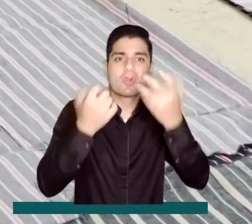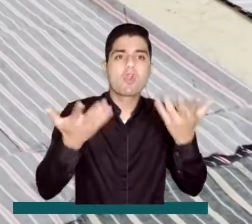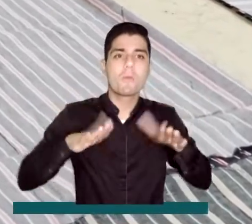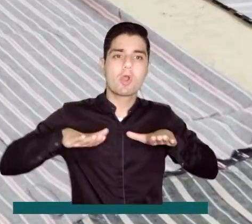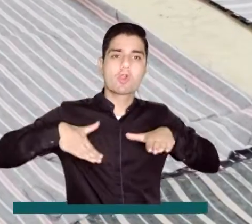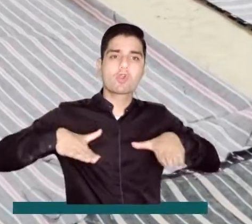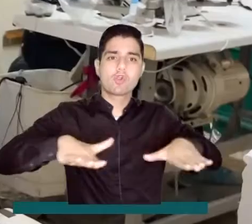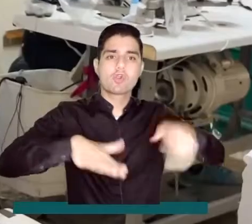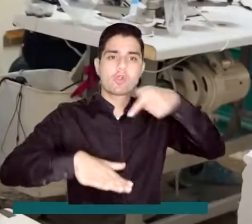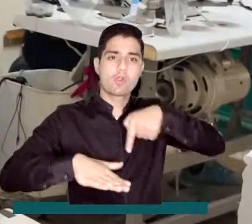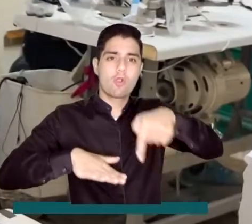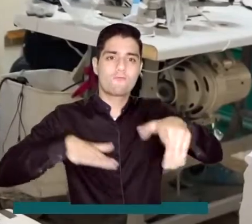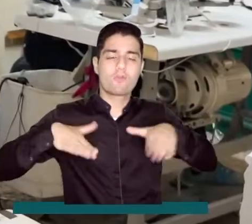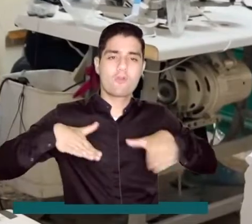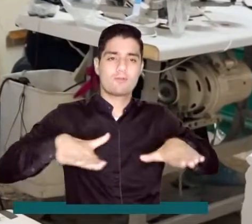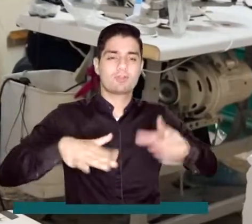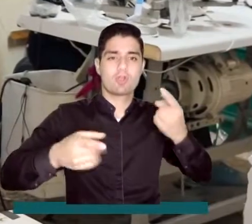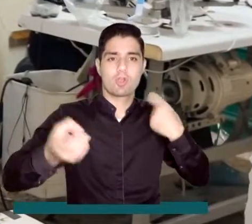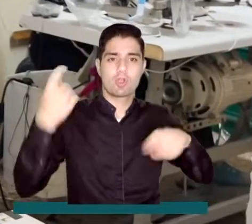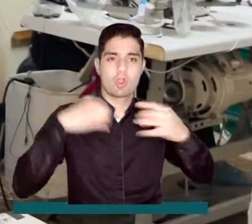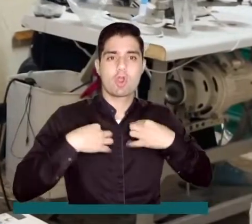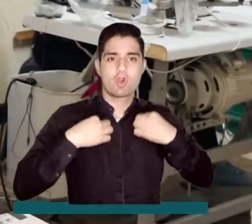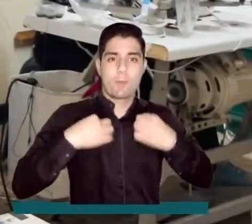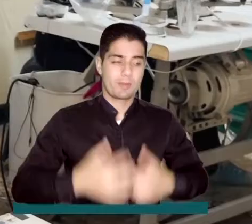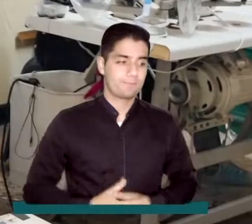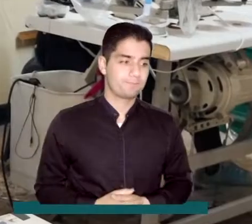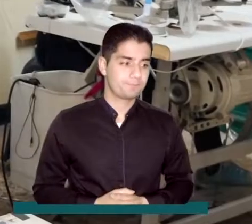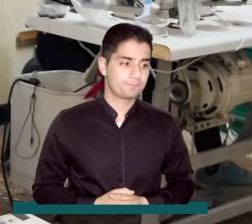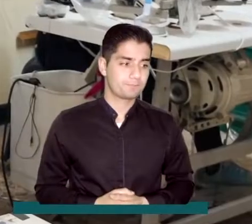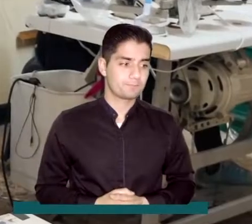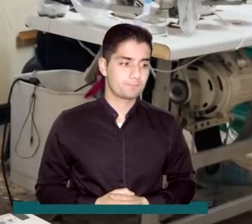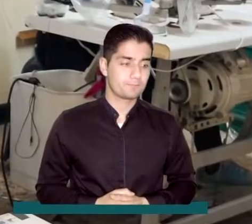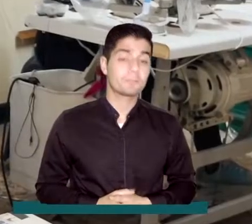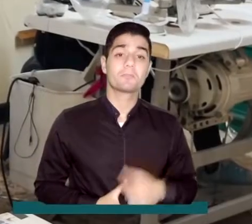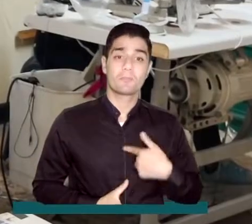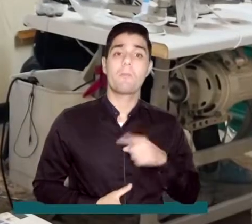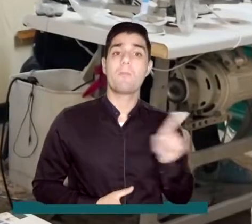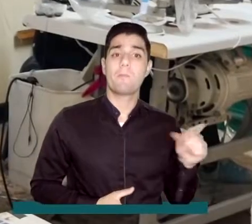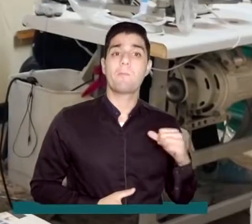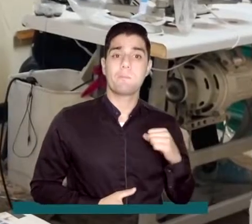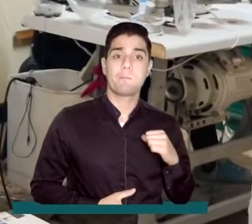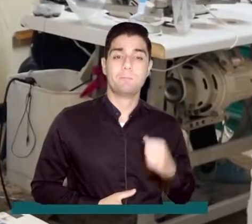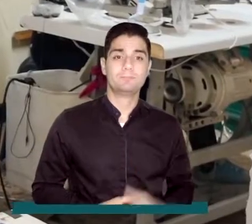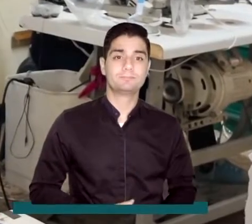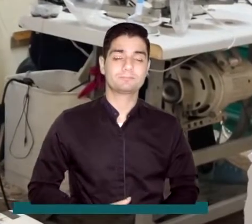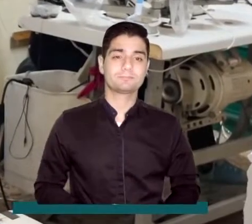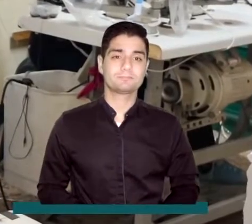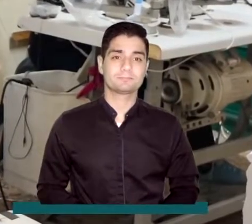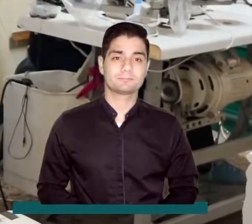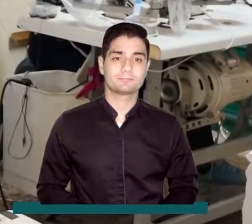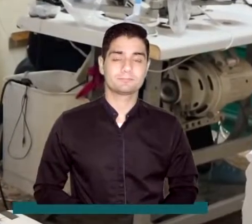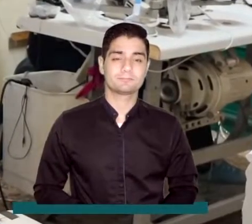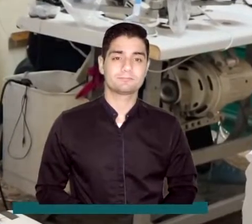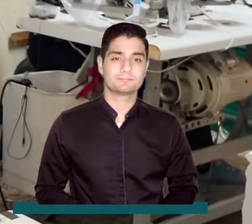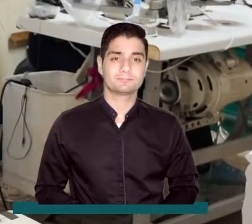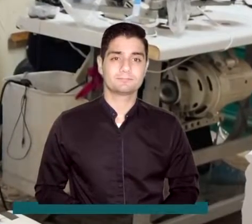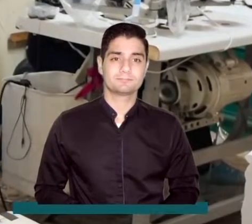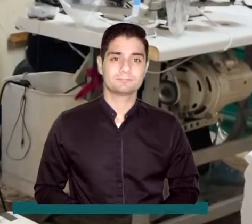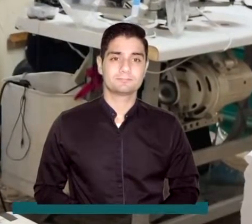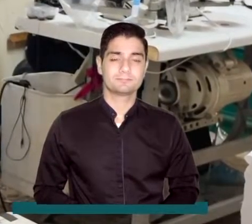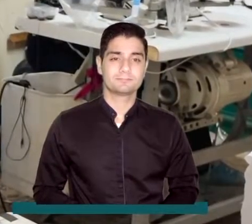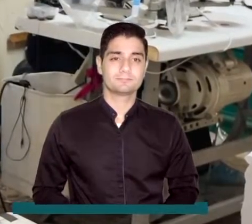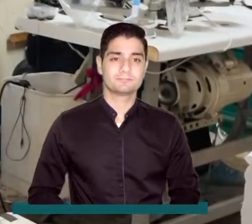mundo de la confección. Yo confecciono aquí, tengo mi propia microempresa, le doy trabajo a las personas